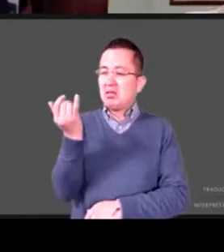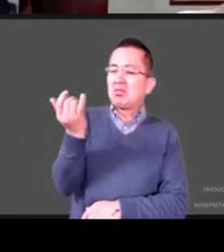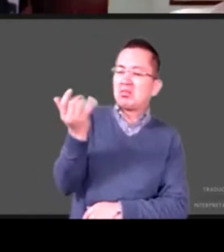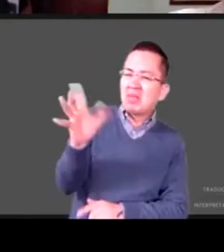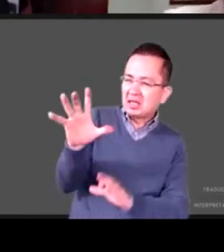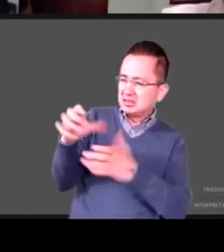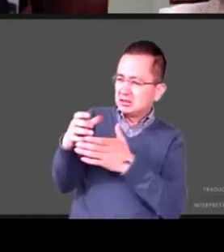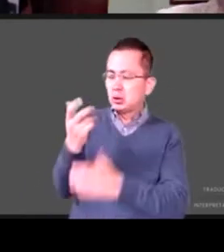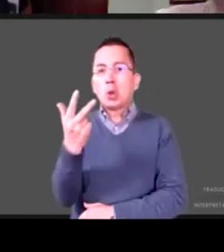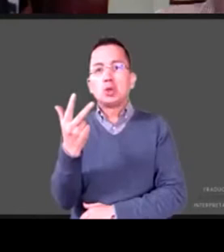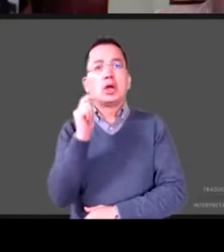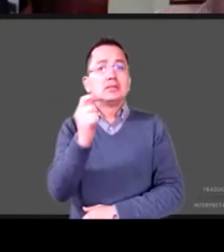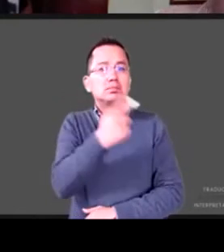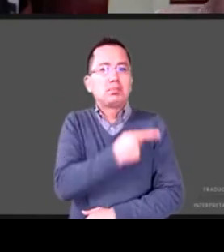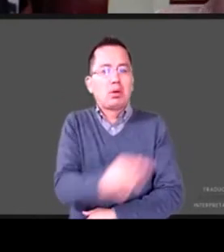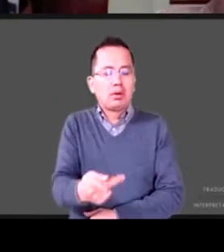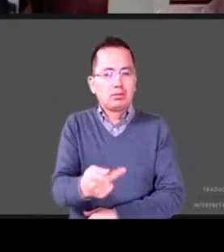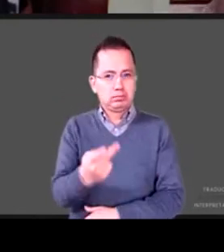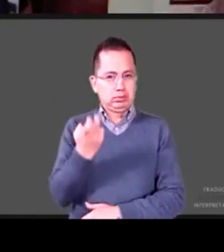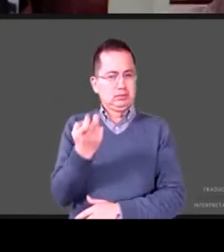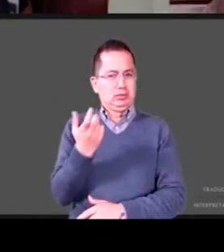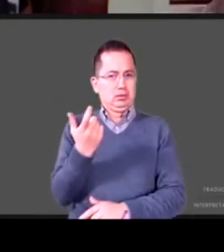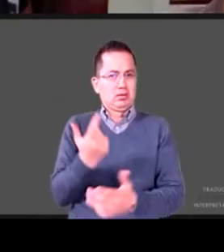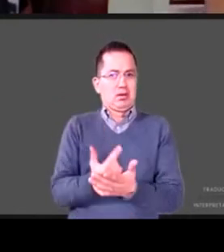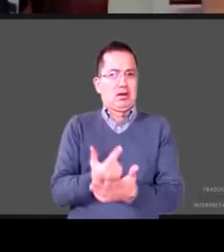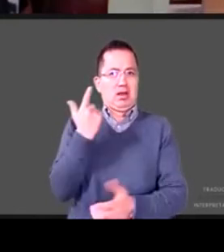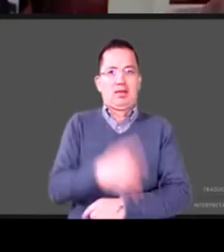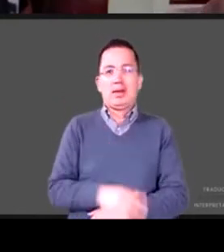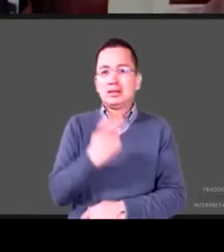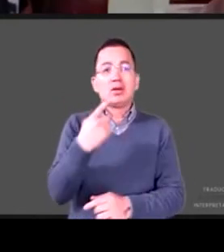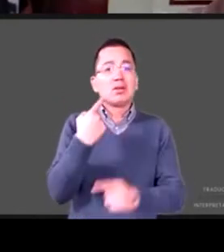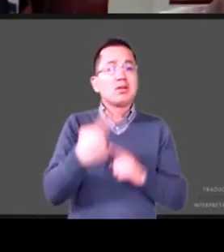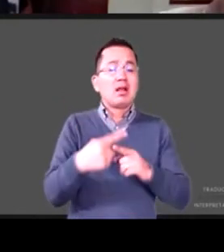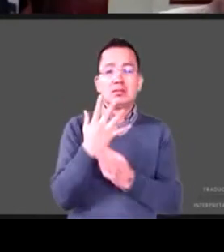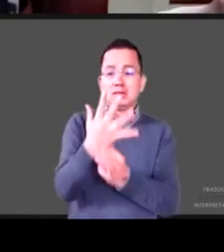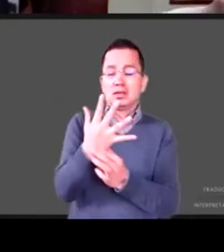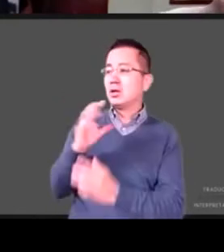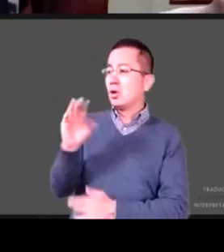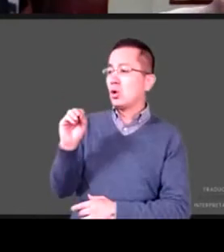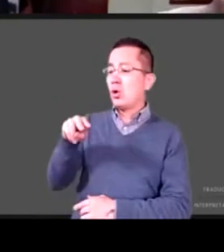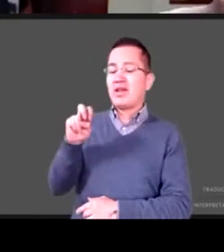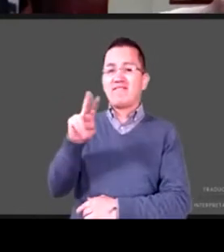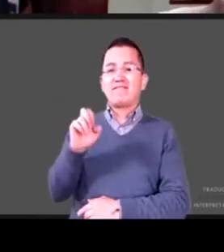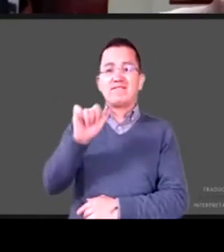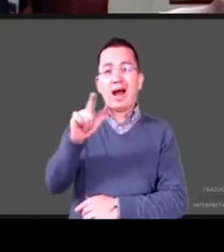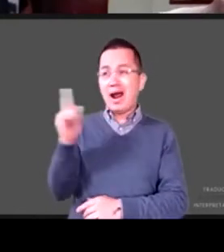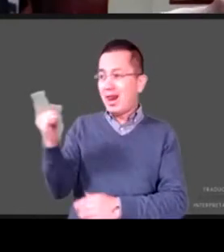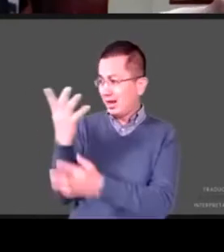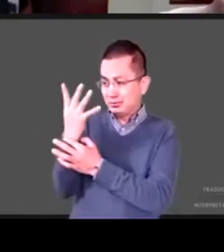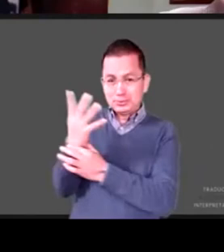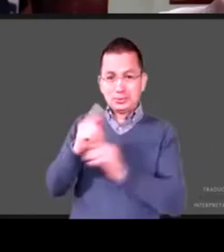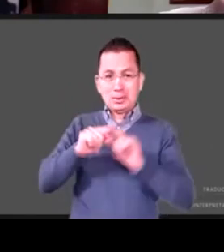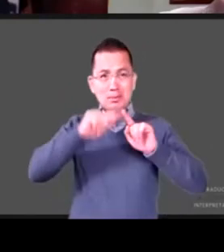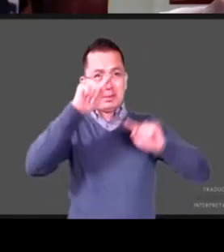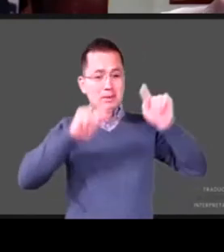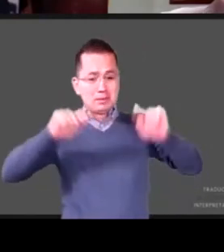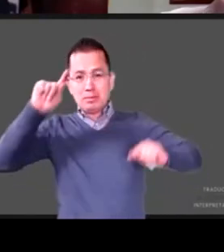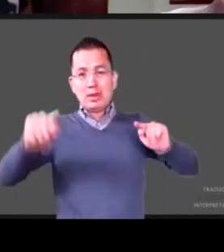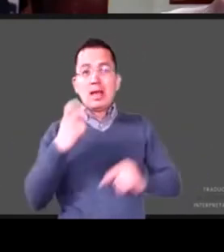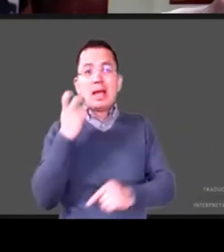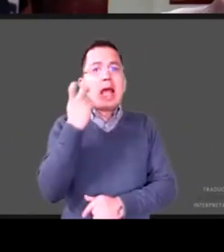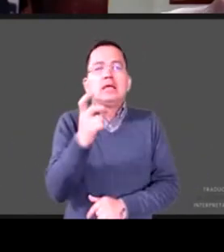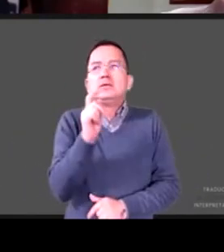esto es de acuerdo a los indicadores de Coneval que como mismo Coneval ha establecido son indicadores mínimos si